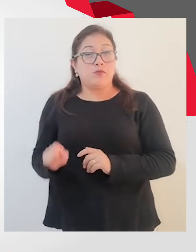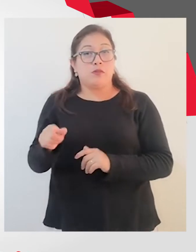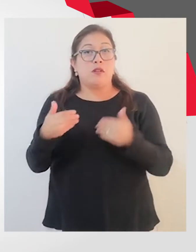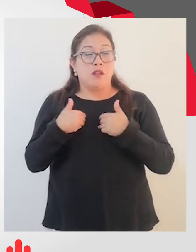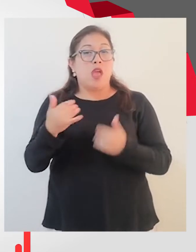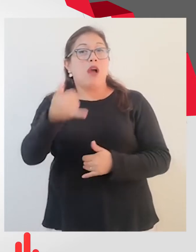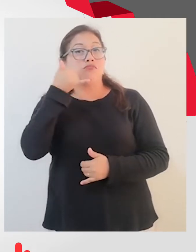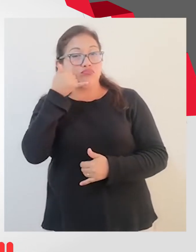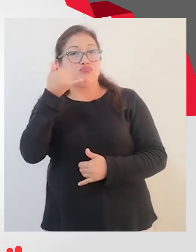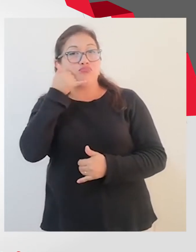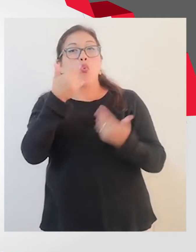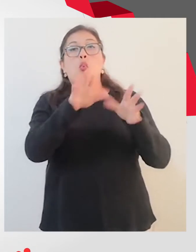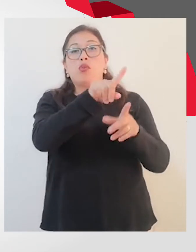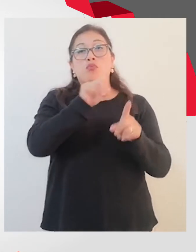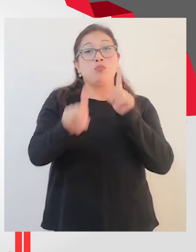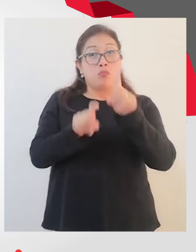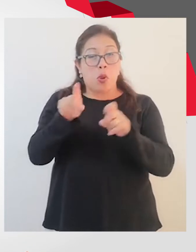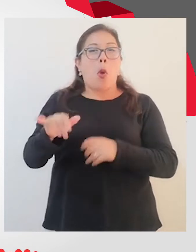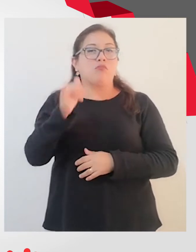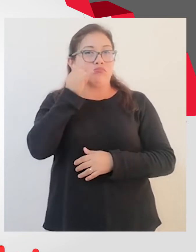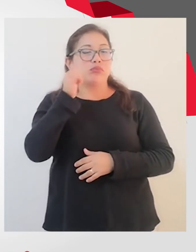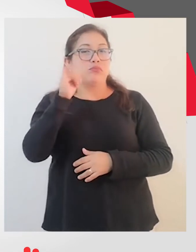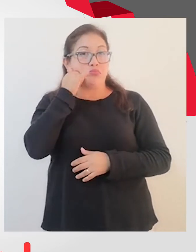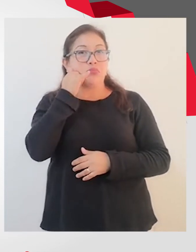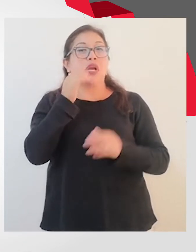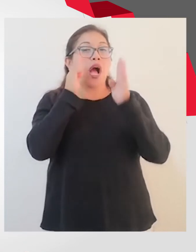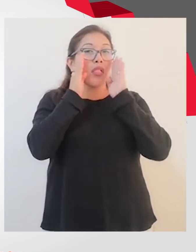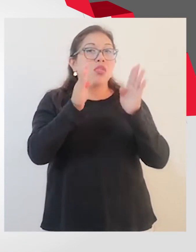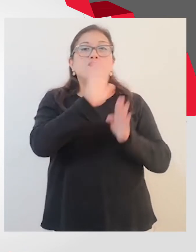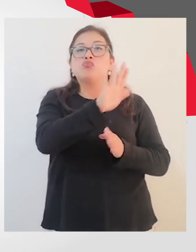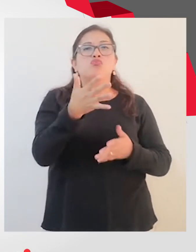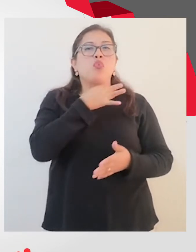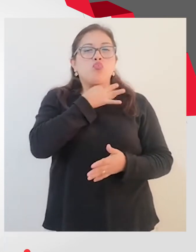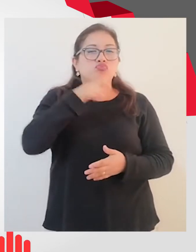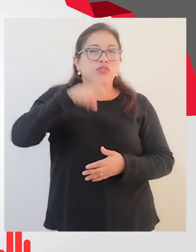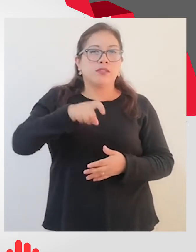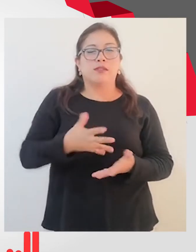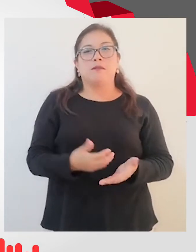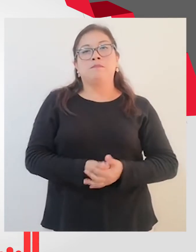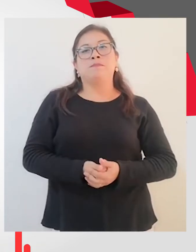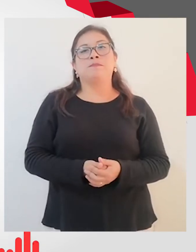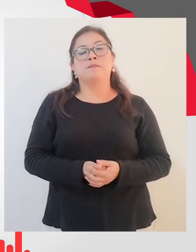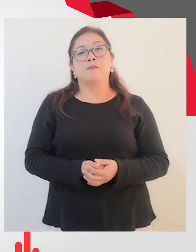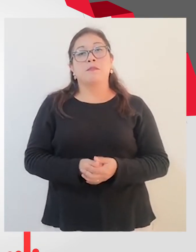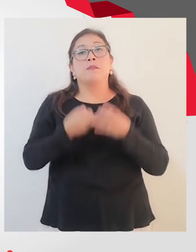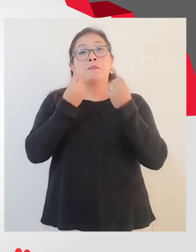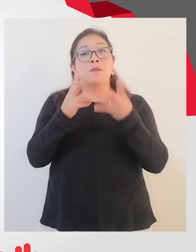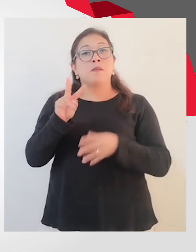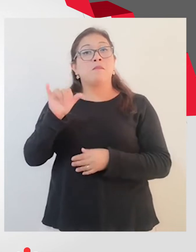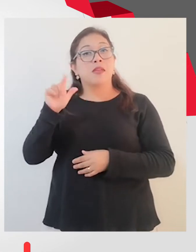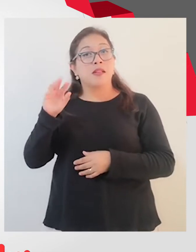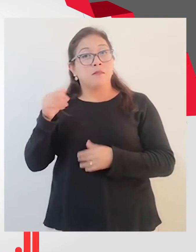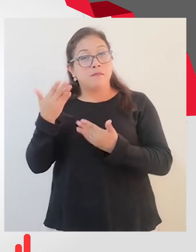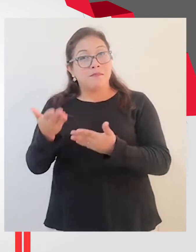que responderá a sus consultas y atenderá sus inquietudes. Bueno,